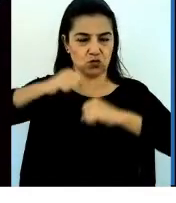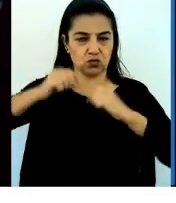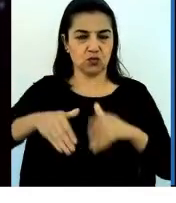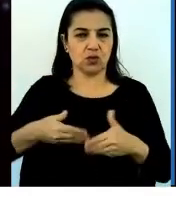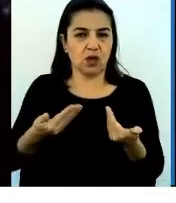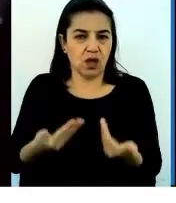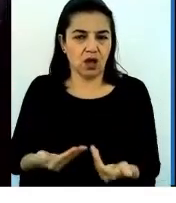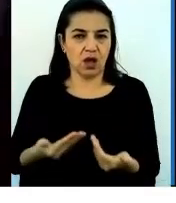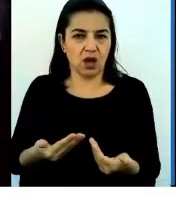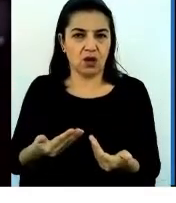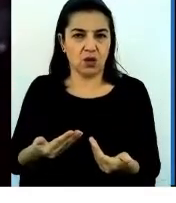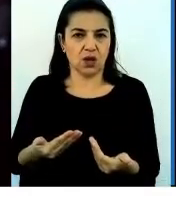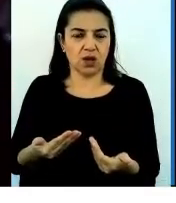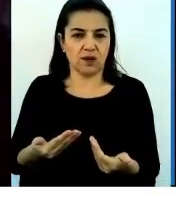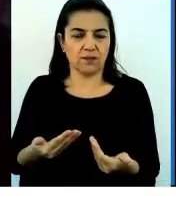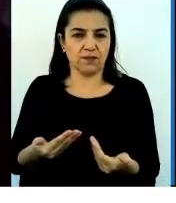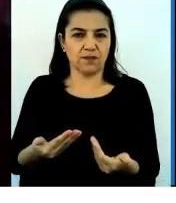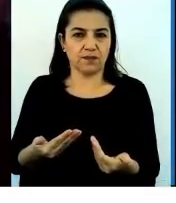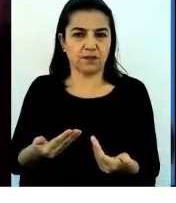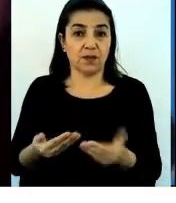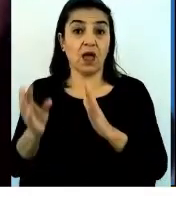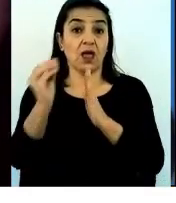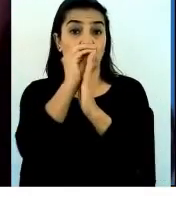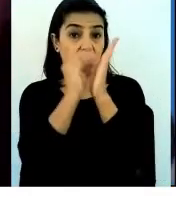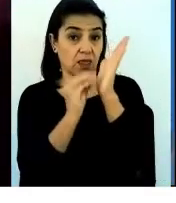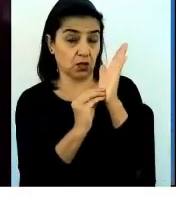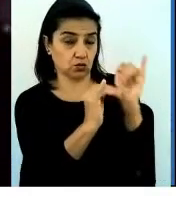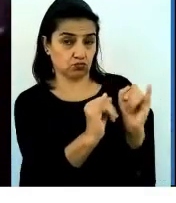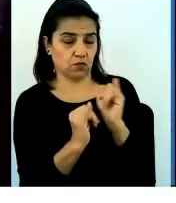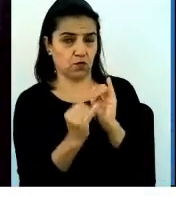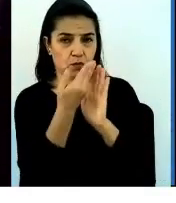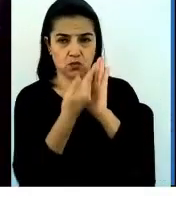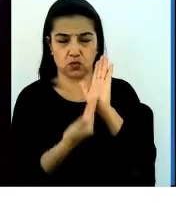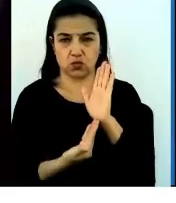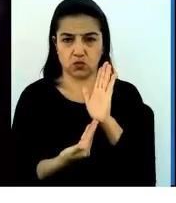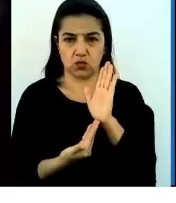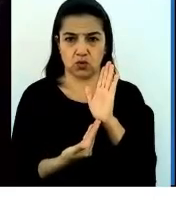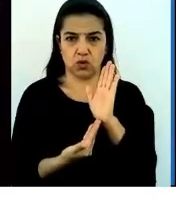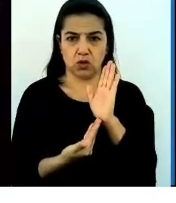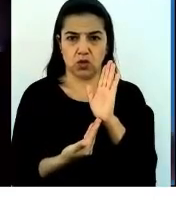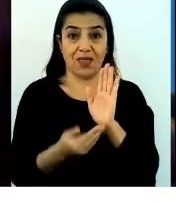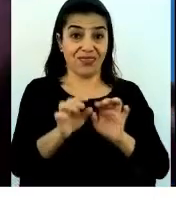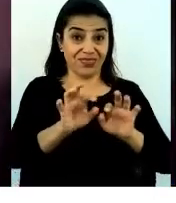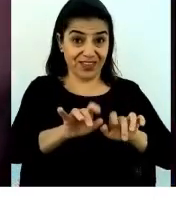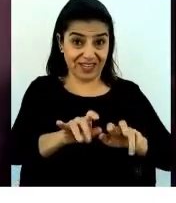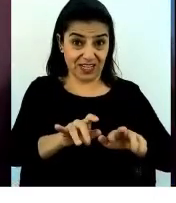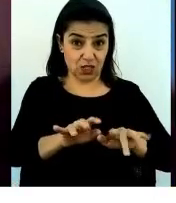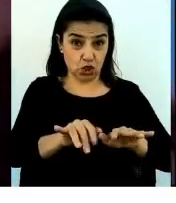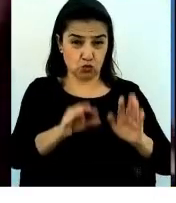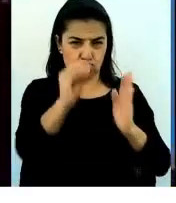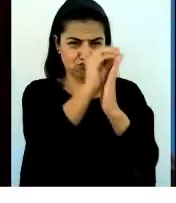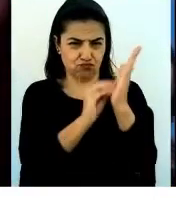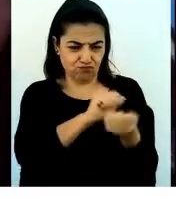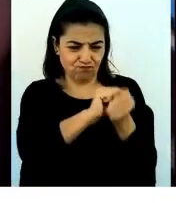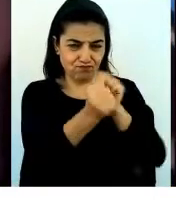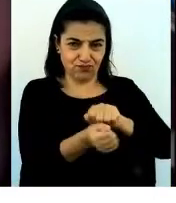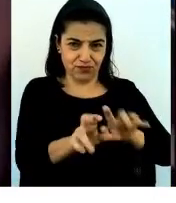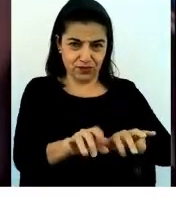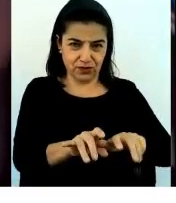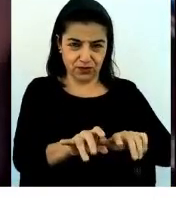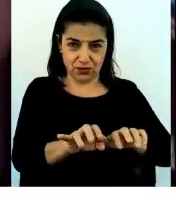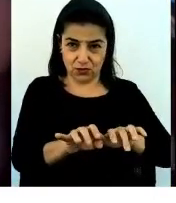con los datos, con la digitalización y muchas